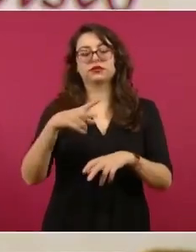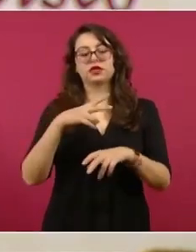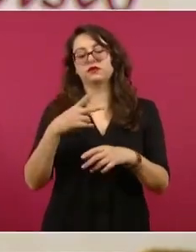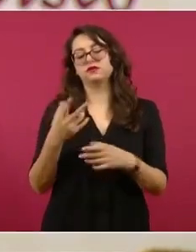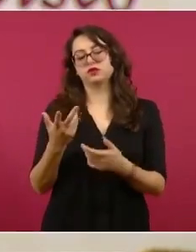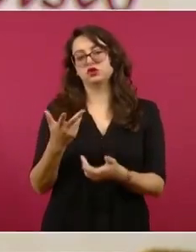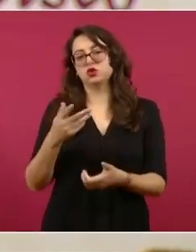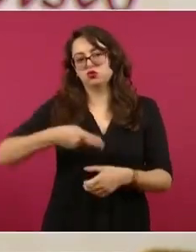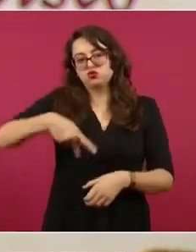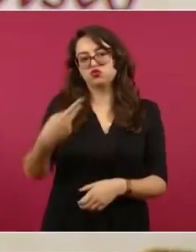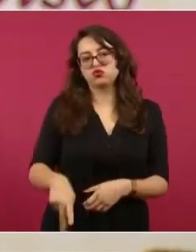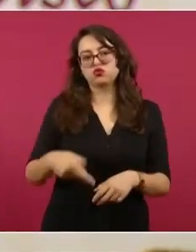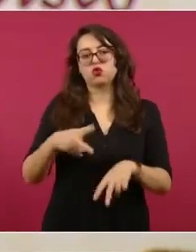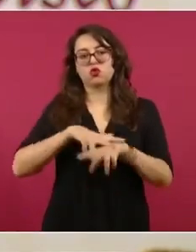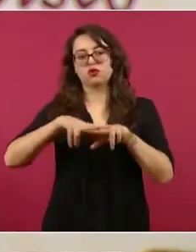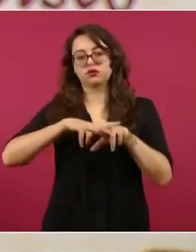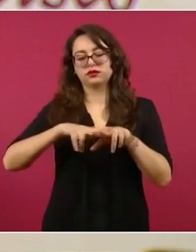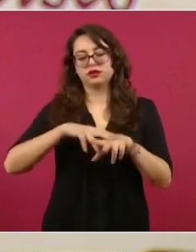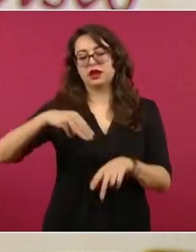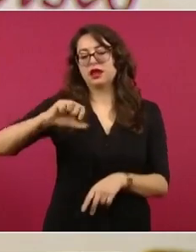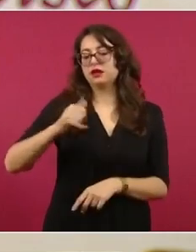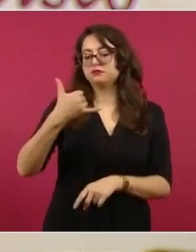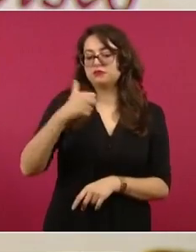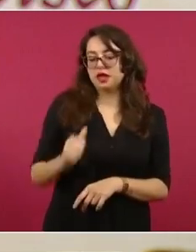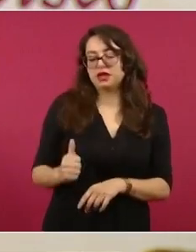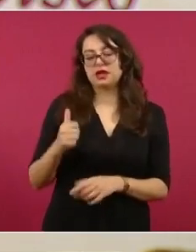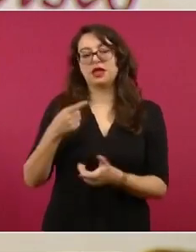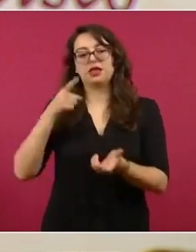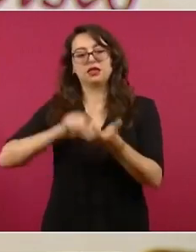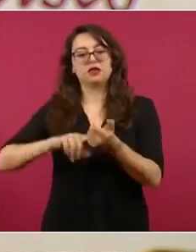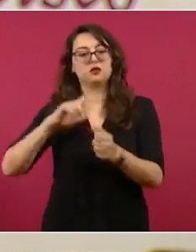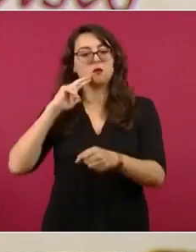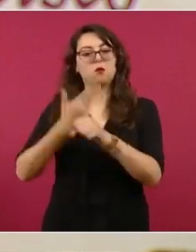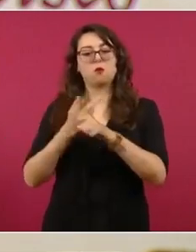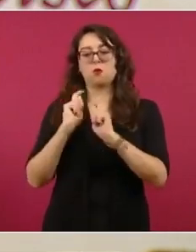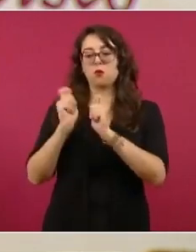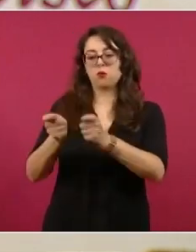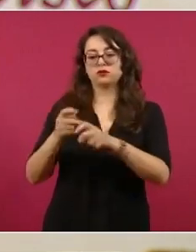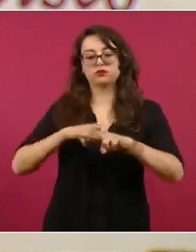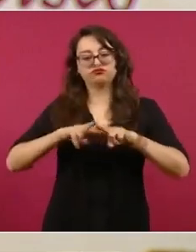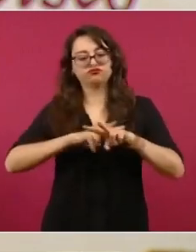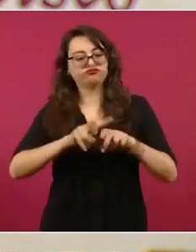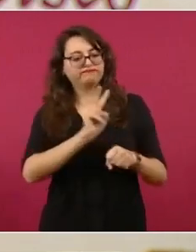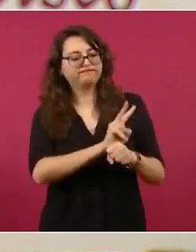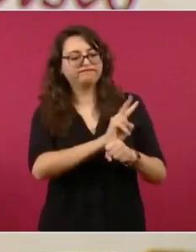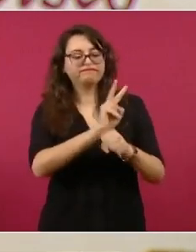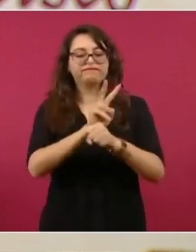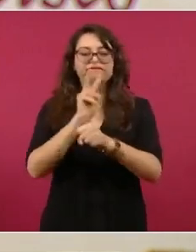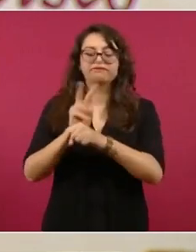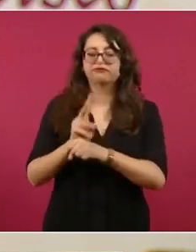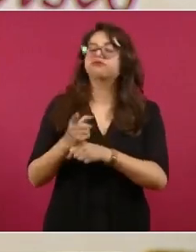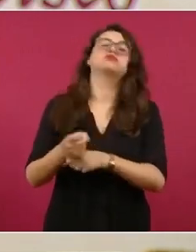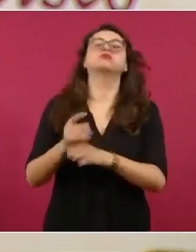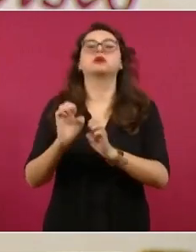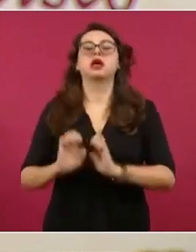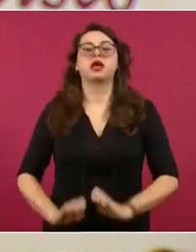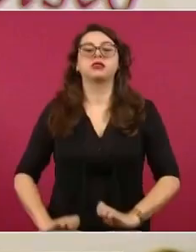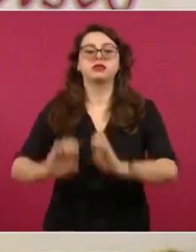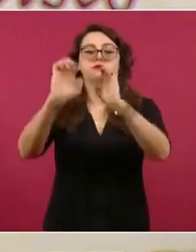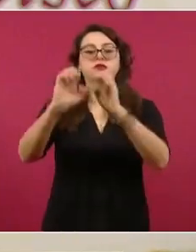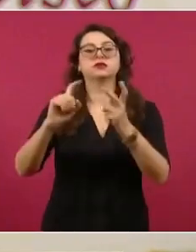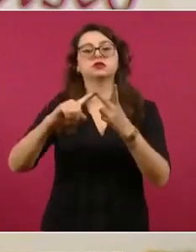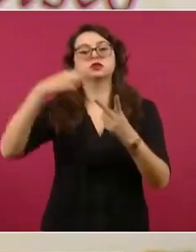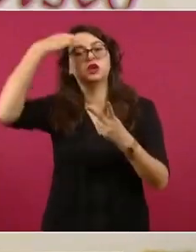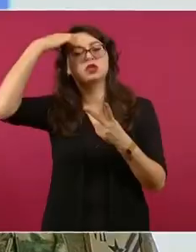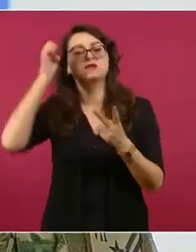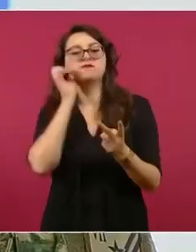Maya, el cual forma parte de la red de instalaciones que operarán el adecuado funcionamiento del tren, consta del edificio de zona, estacionamiento,